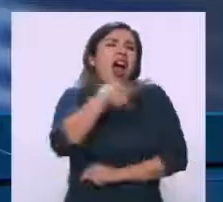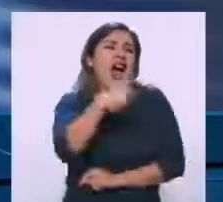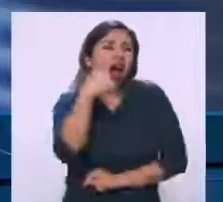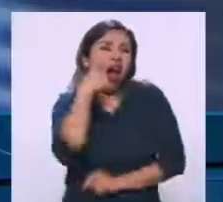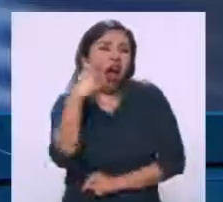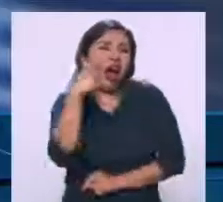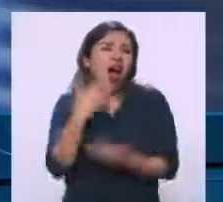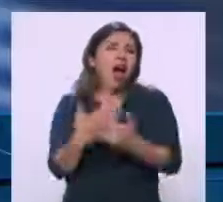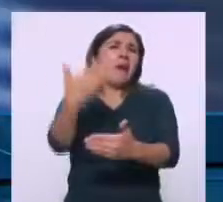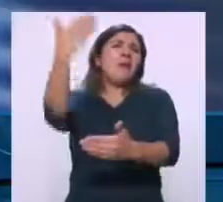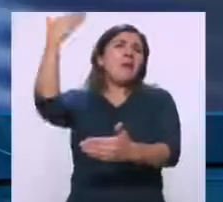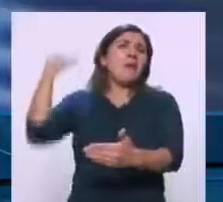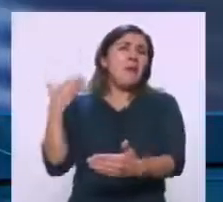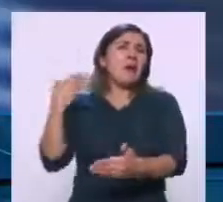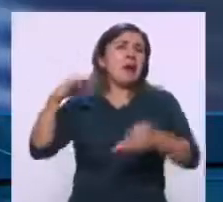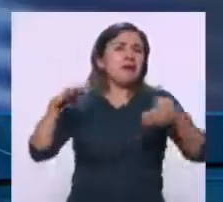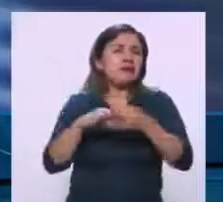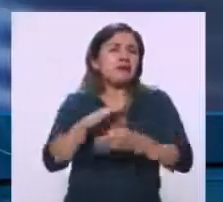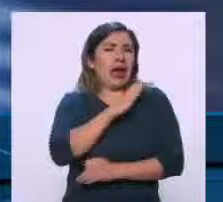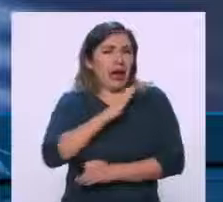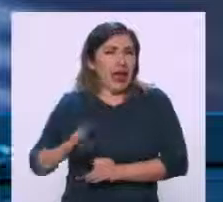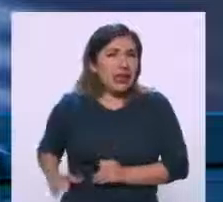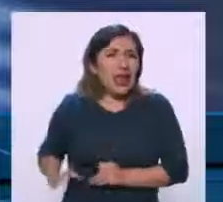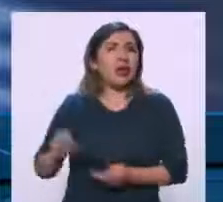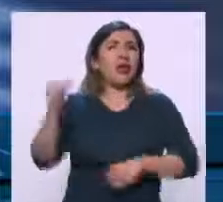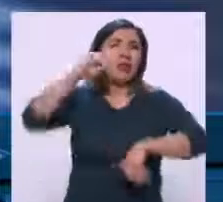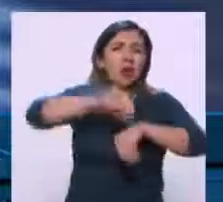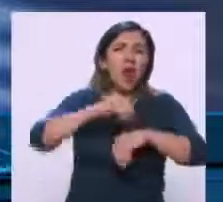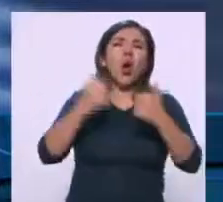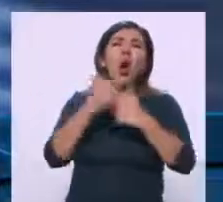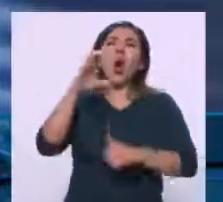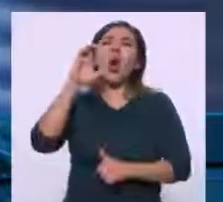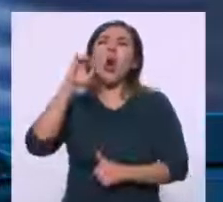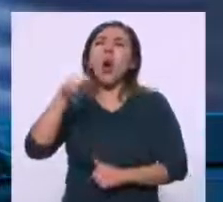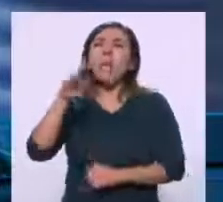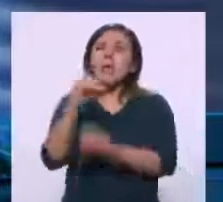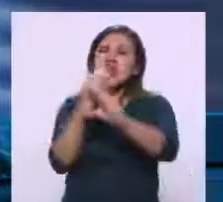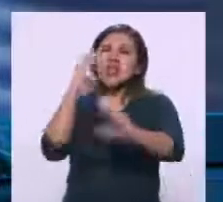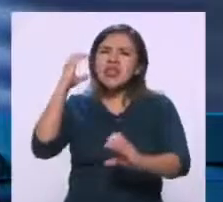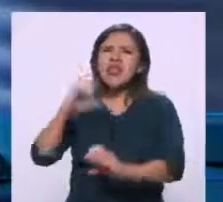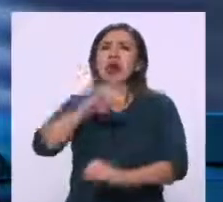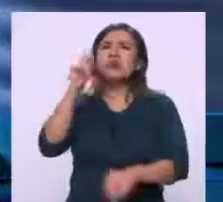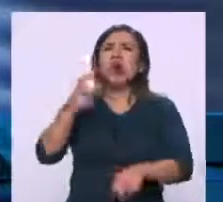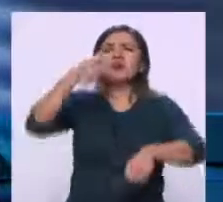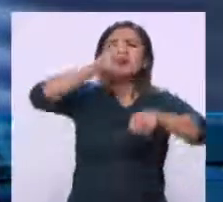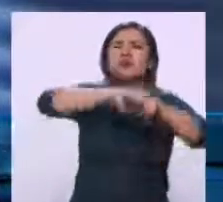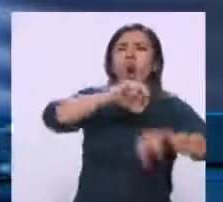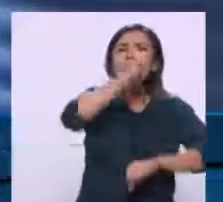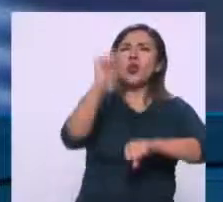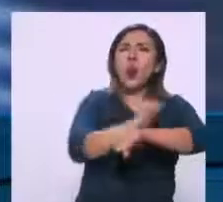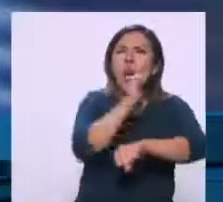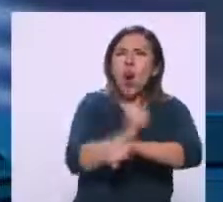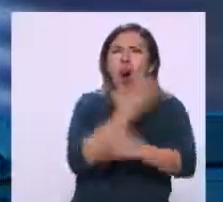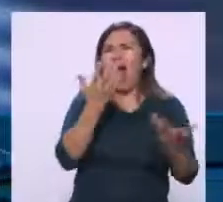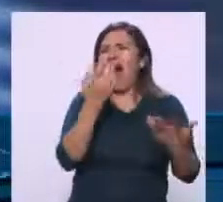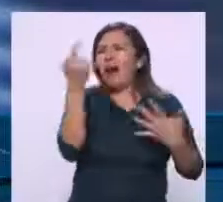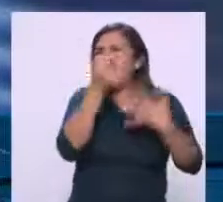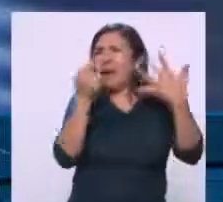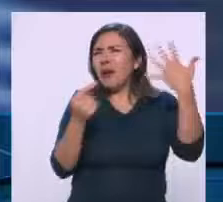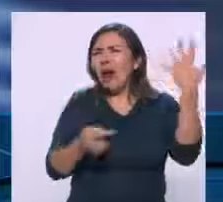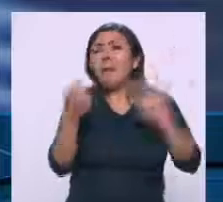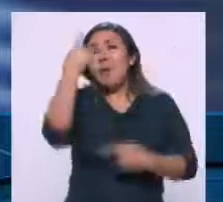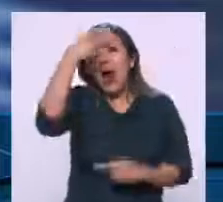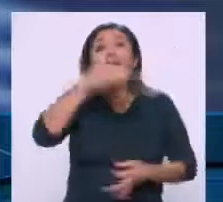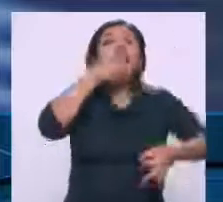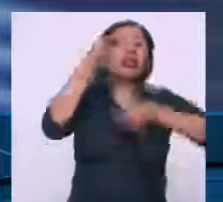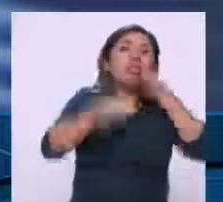a notar, desde que fue varias veces candidato, con su combi, que luego lo encontraban, que se subió a otro auto. Todo esto es para que